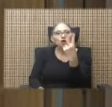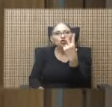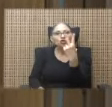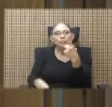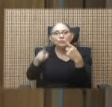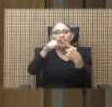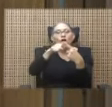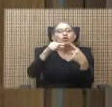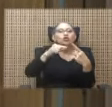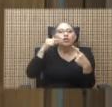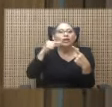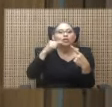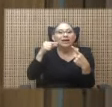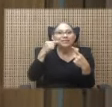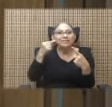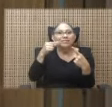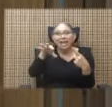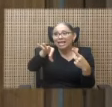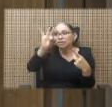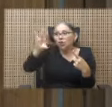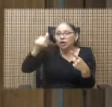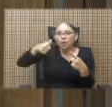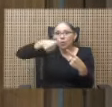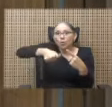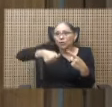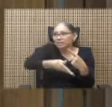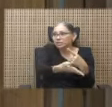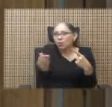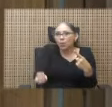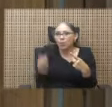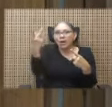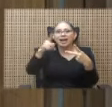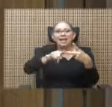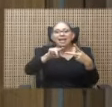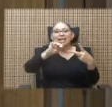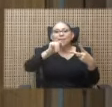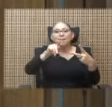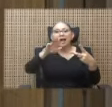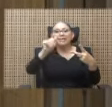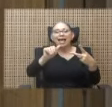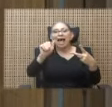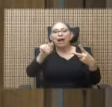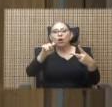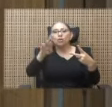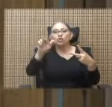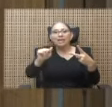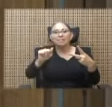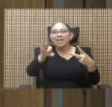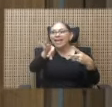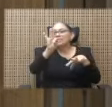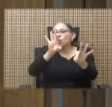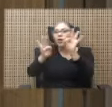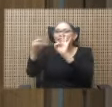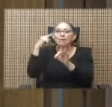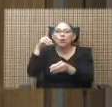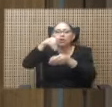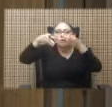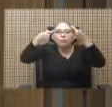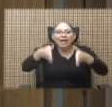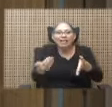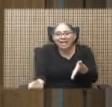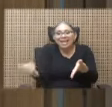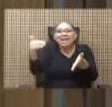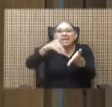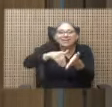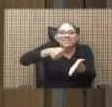Rodrigo Chávez Robles, escogido por votación popular, y Marta Costa, escogida por los diputados y reelecta